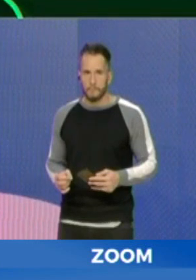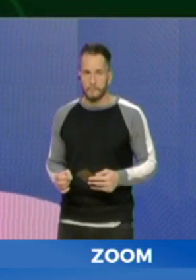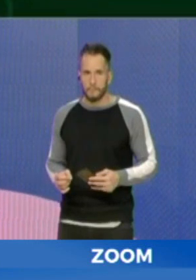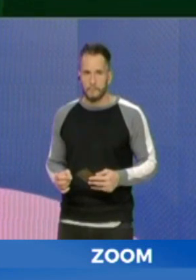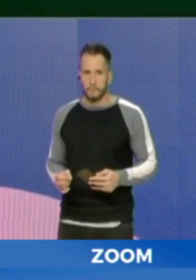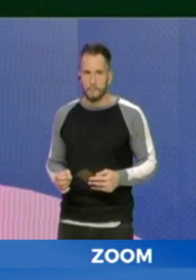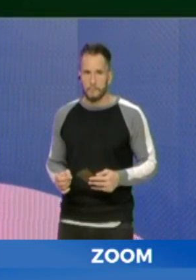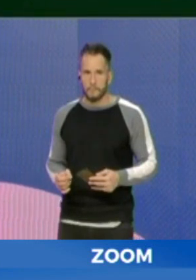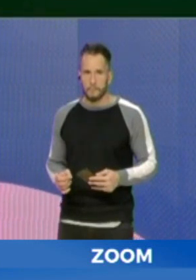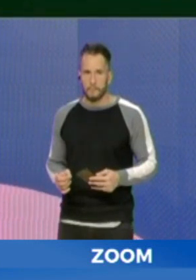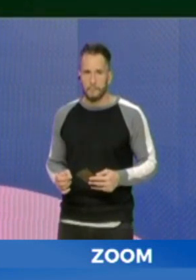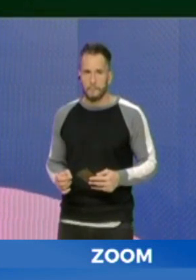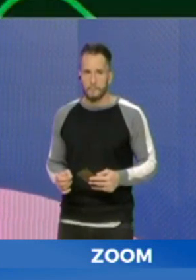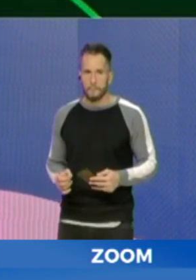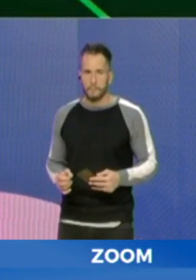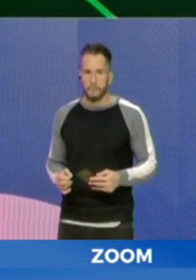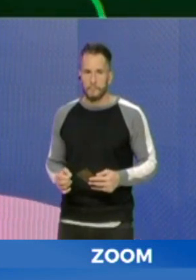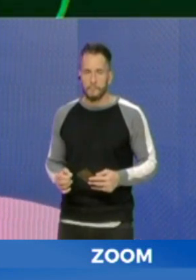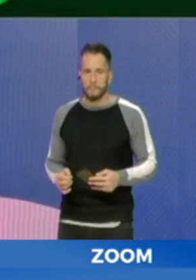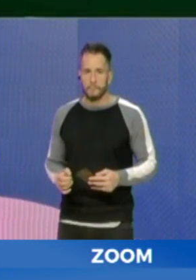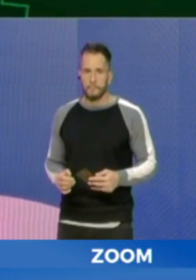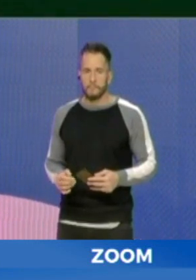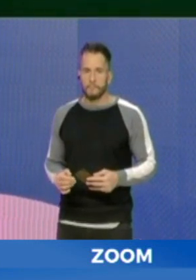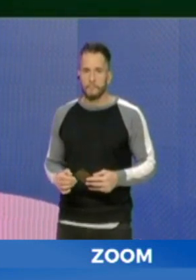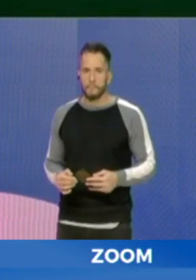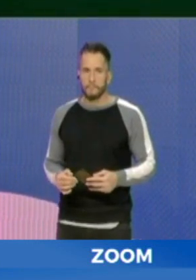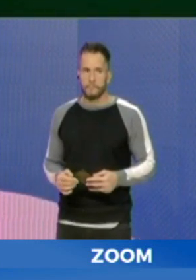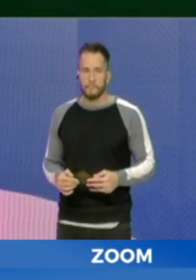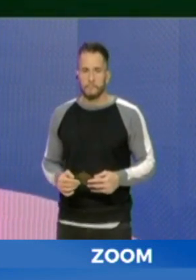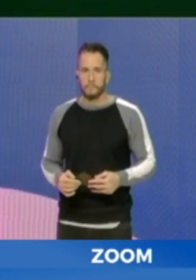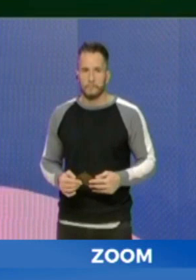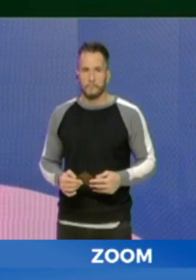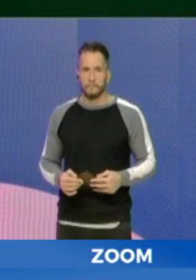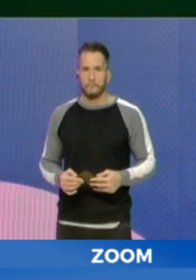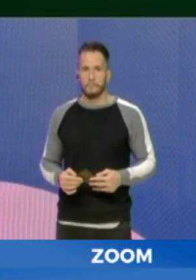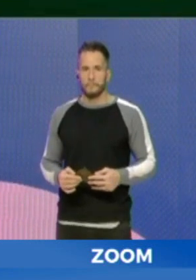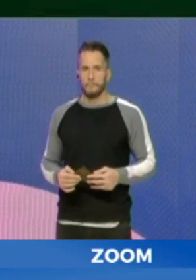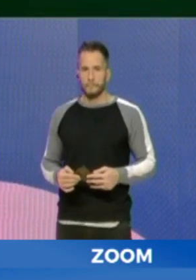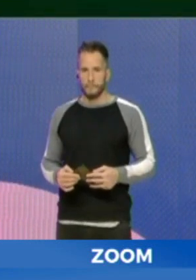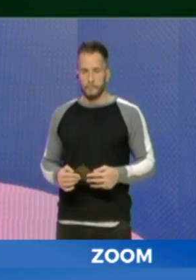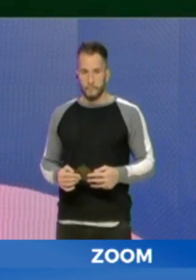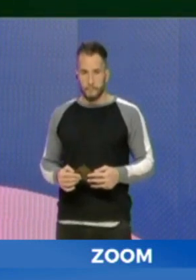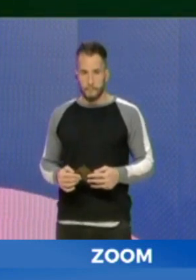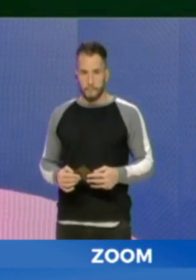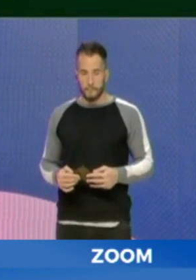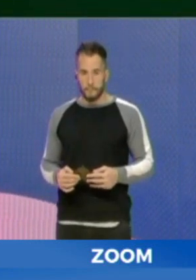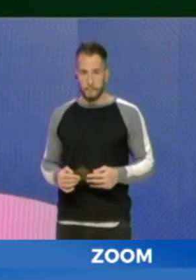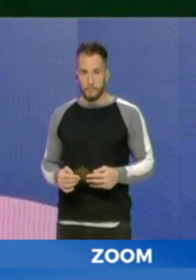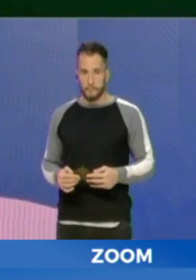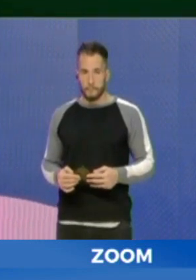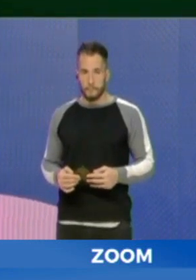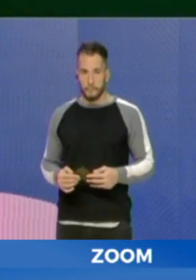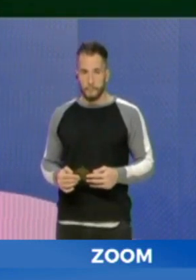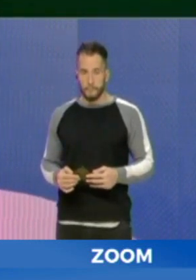su casa. Hoy estamos hablando de una escuela que funciona no independiente,